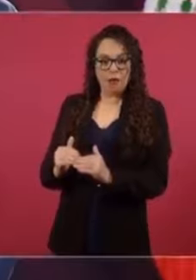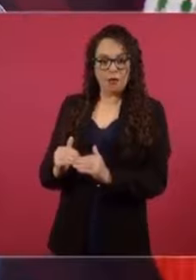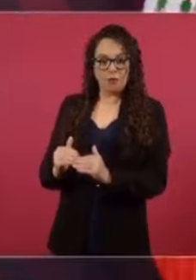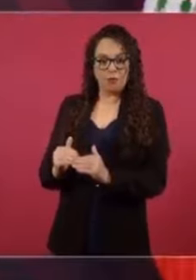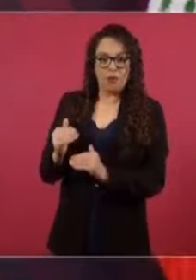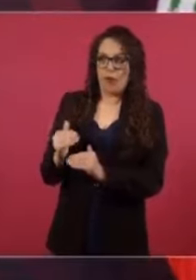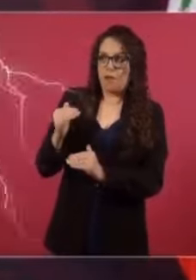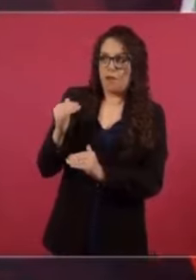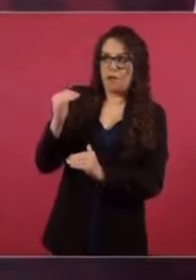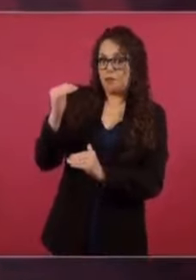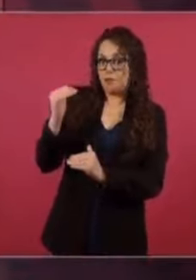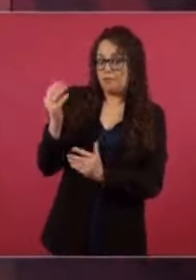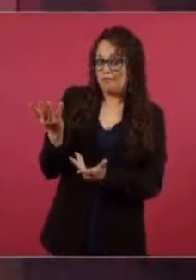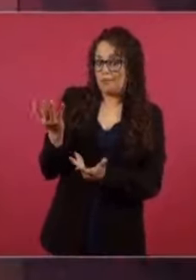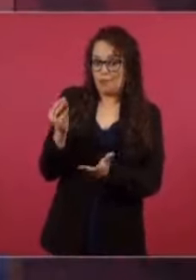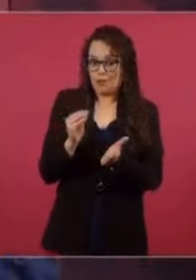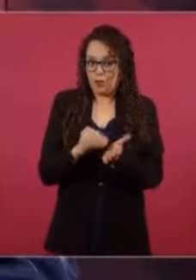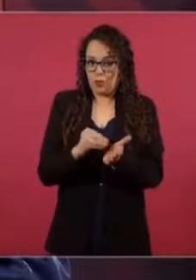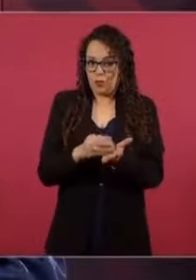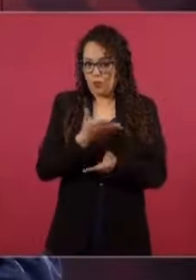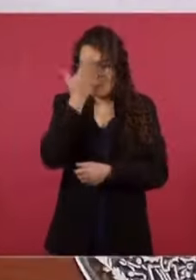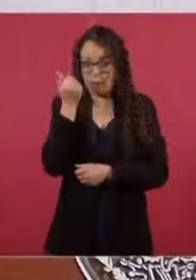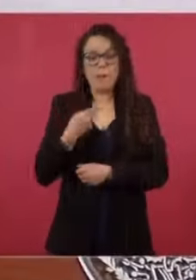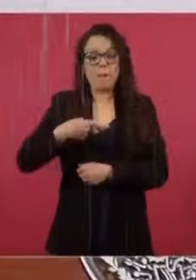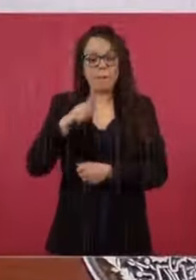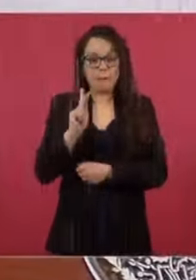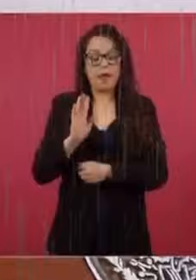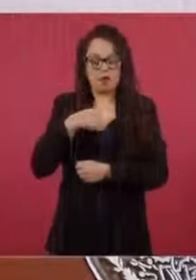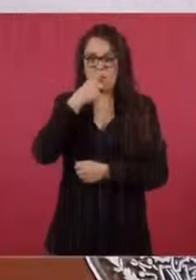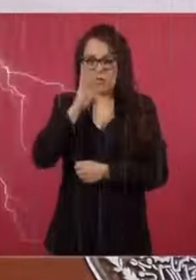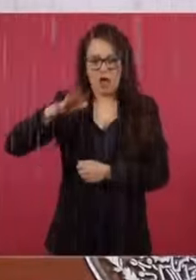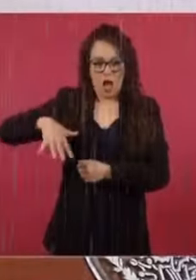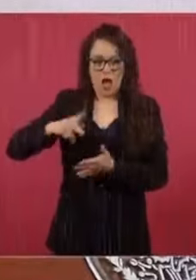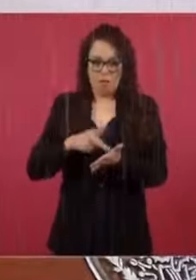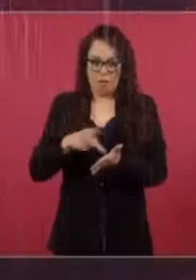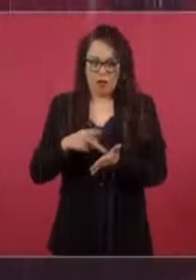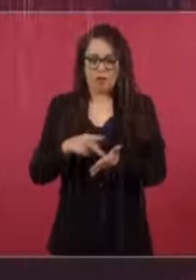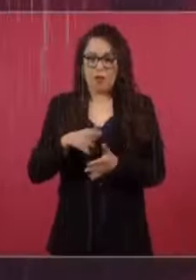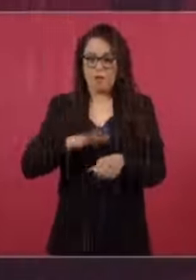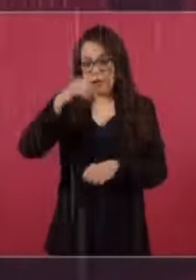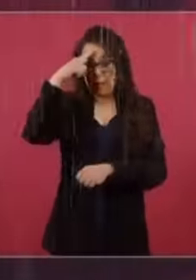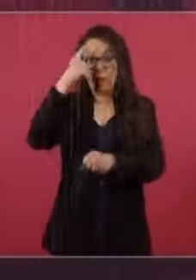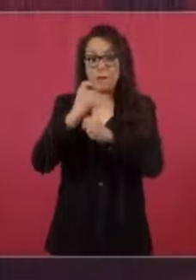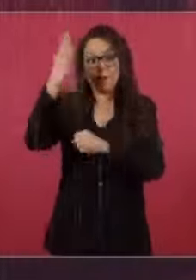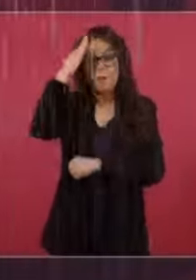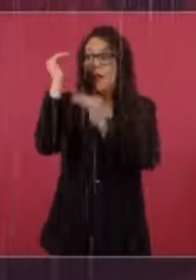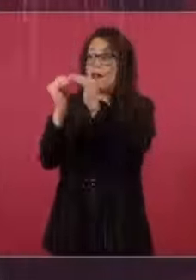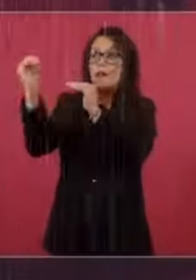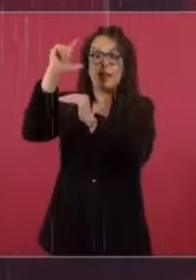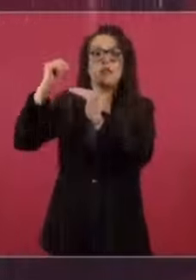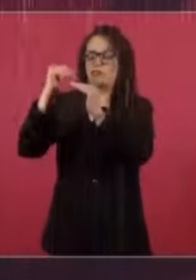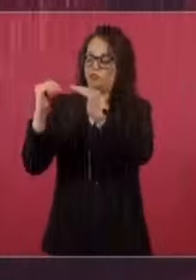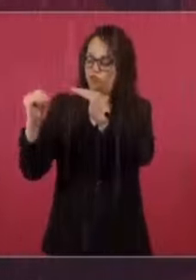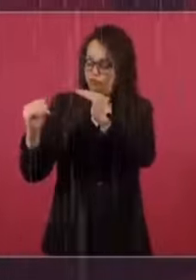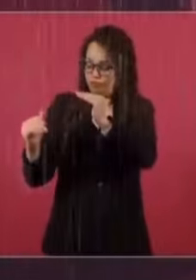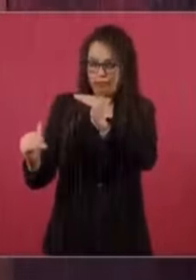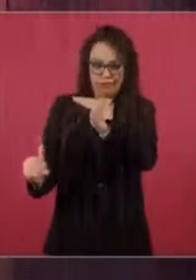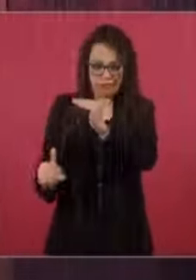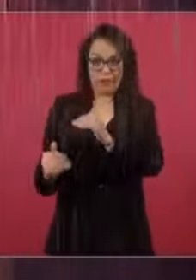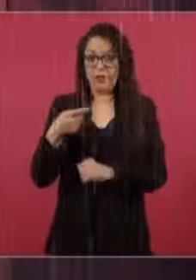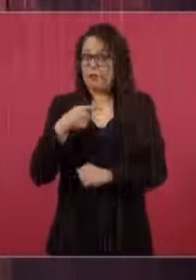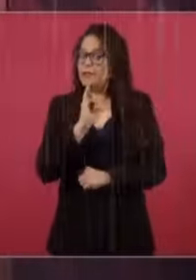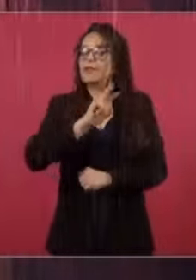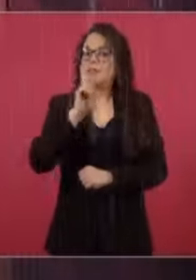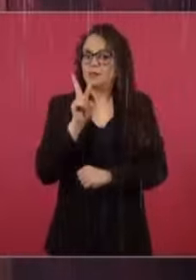muy fácil. Arriba ya lo expuse. Sin embargo, esto lo tienen que tomar en cuenta. Hay una grave crisis